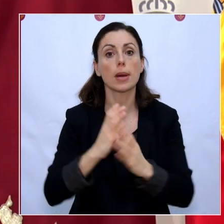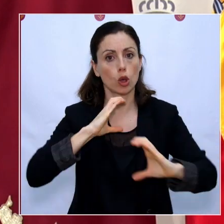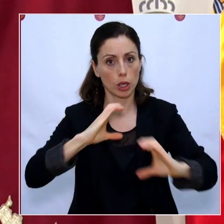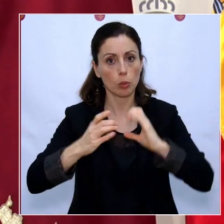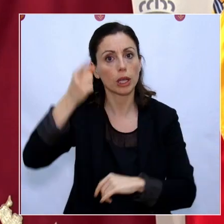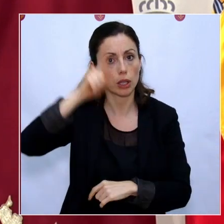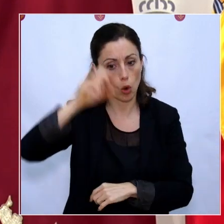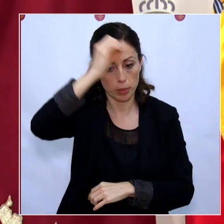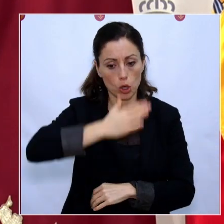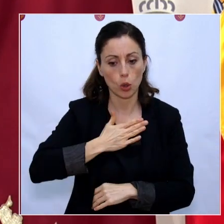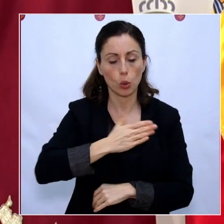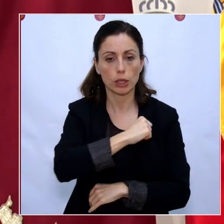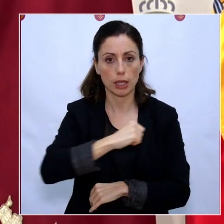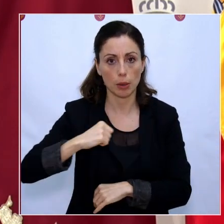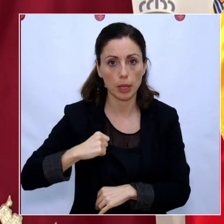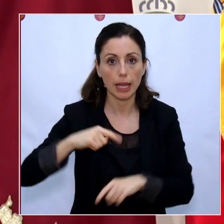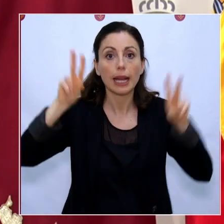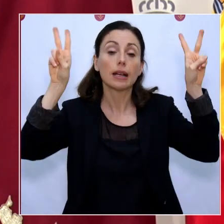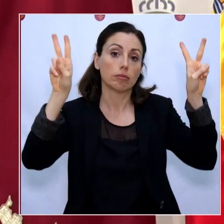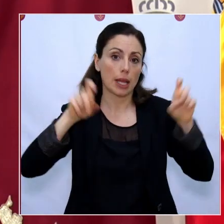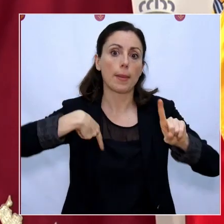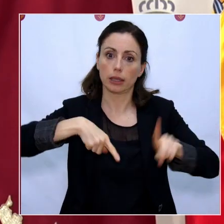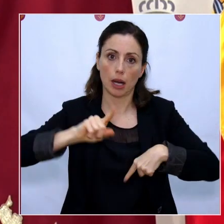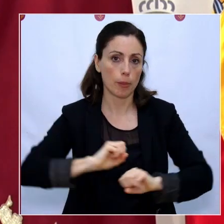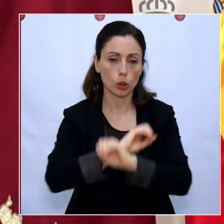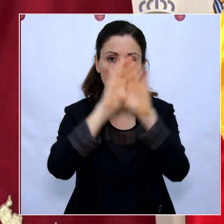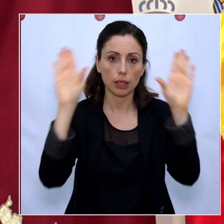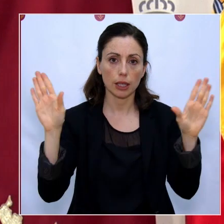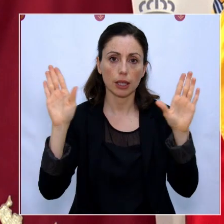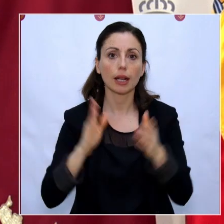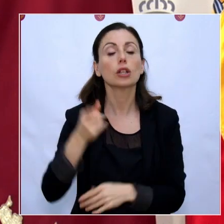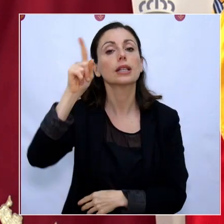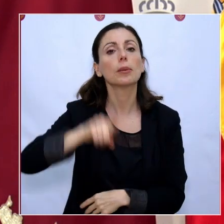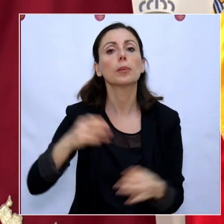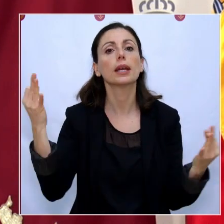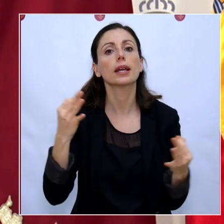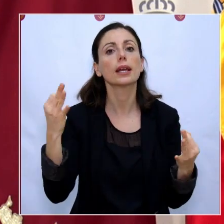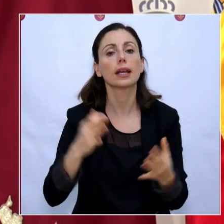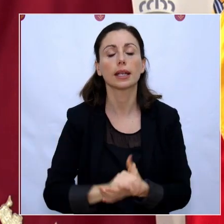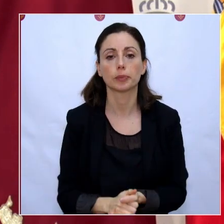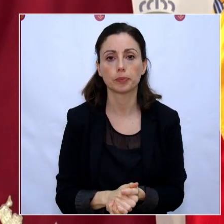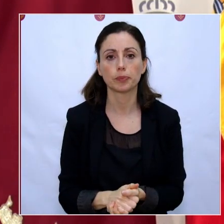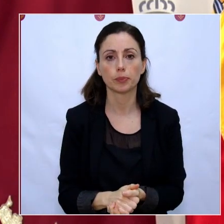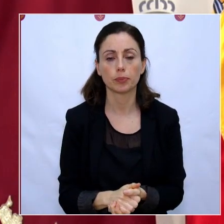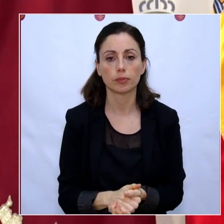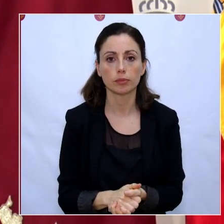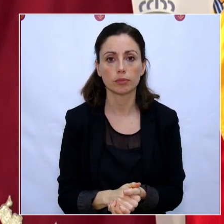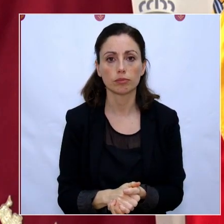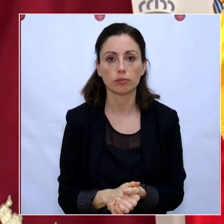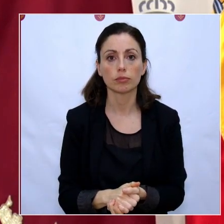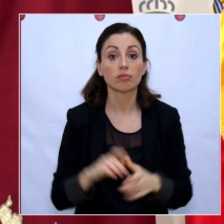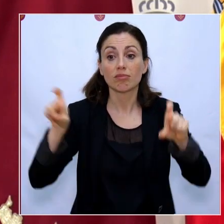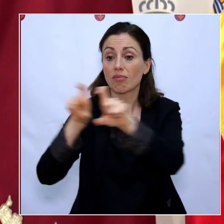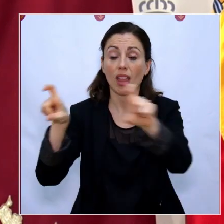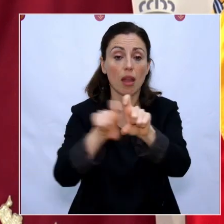a nuestro parecer, el transporte, por supuesto, como lo son también y como lo deben ser también todas aquellas